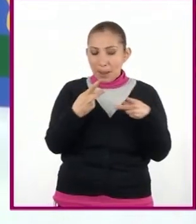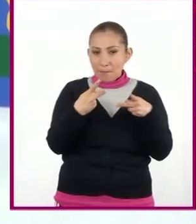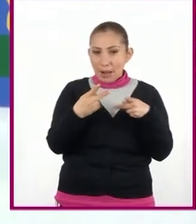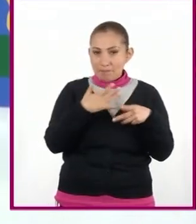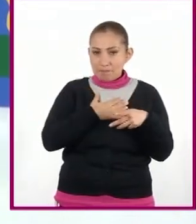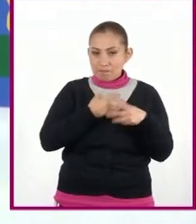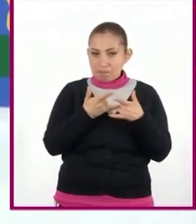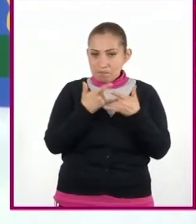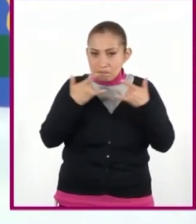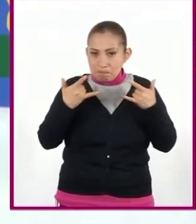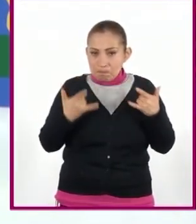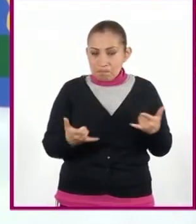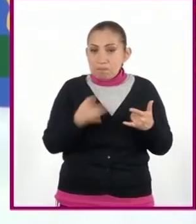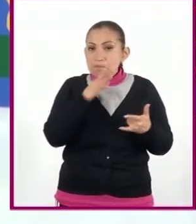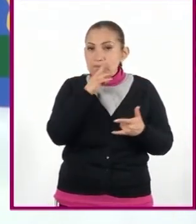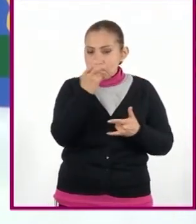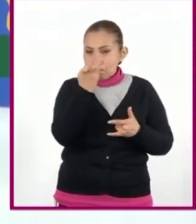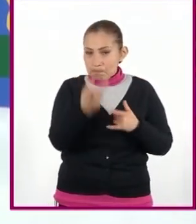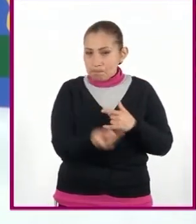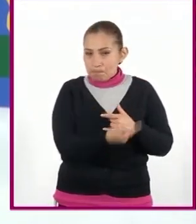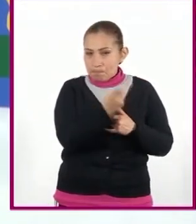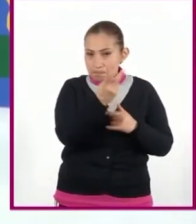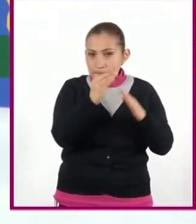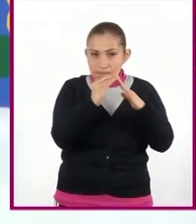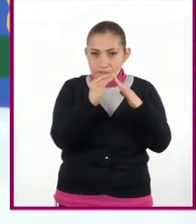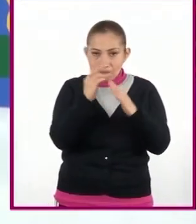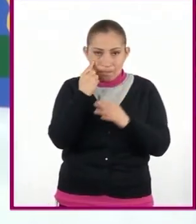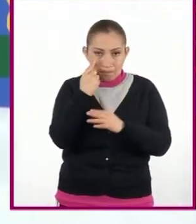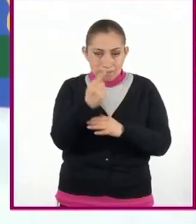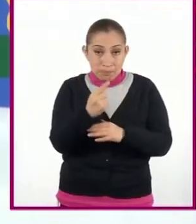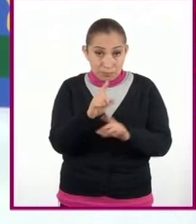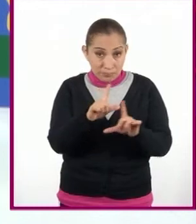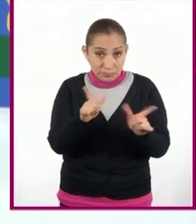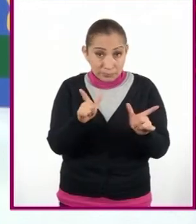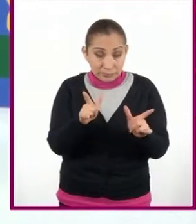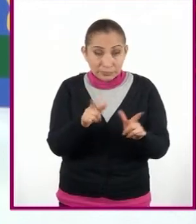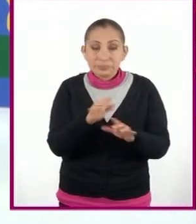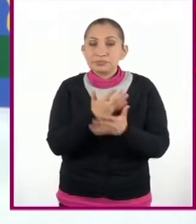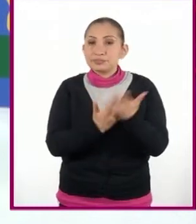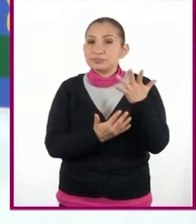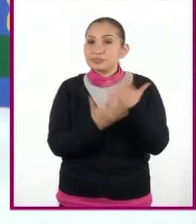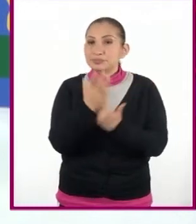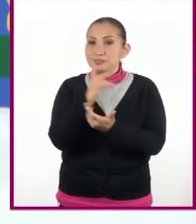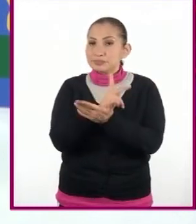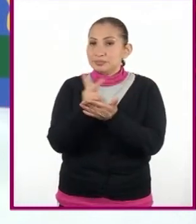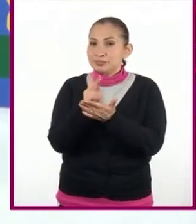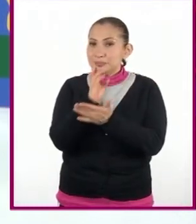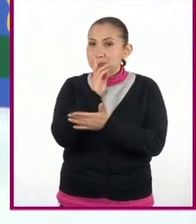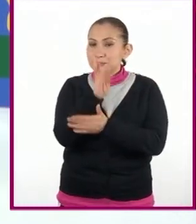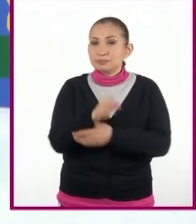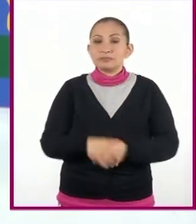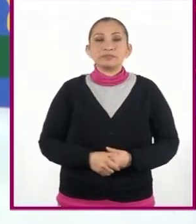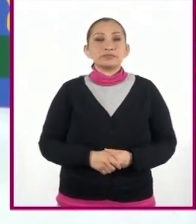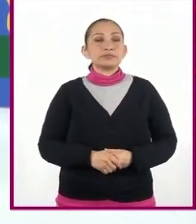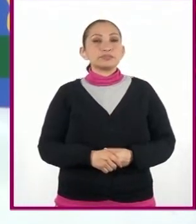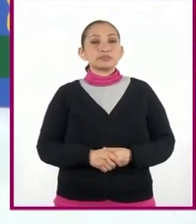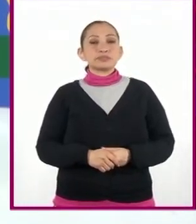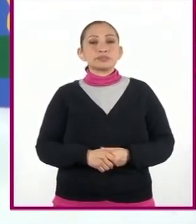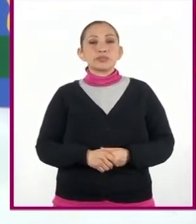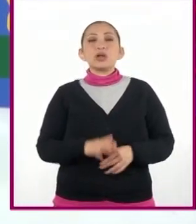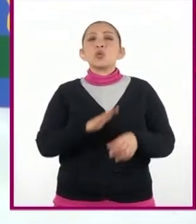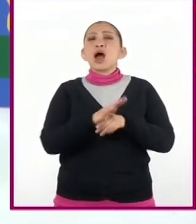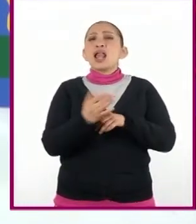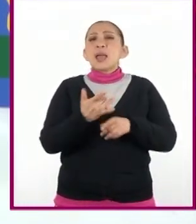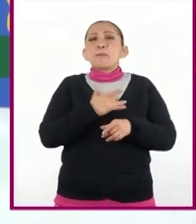nuestro cuento respondiendo estas preguntas en casa. ¿Listos? Manos a la pluma y a responder. ¿Qué